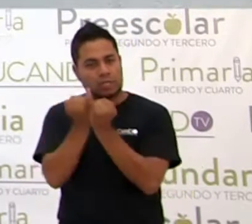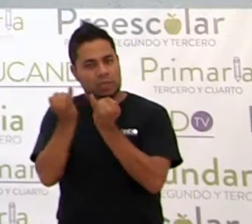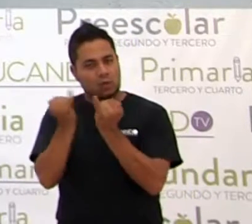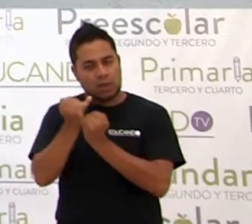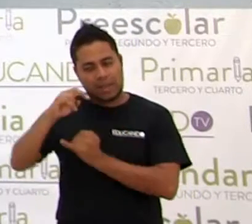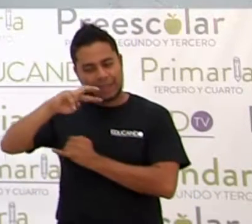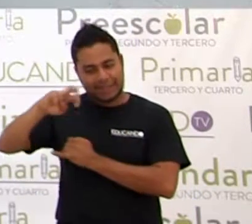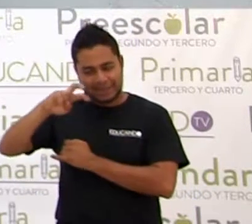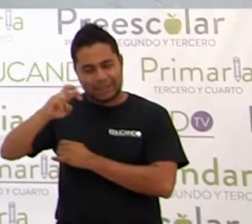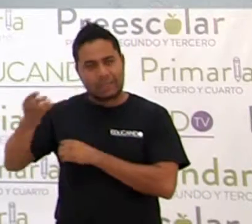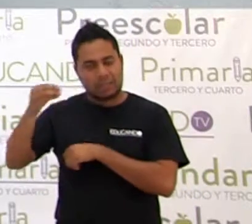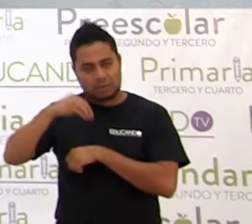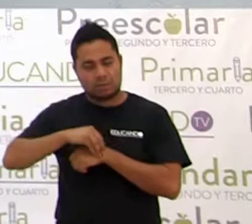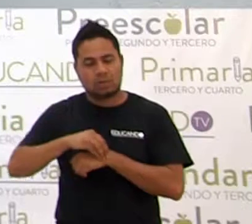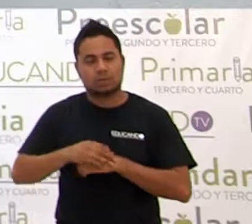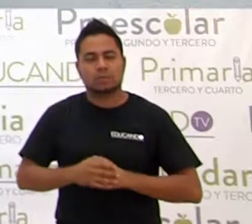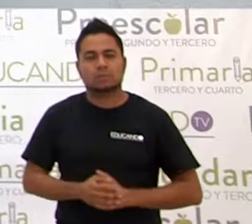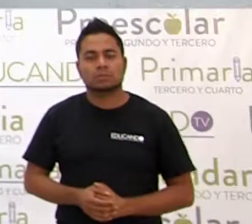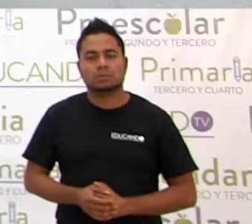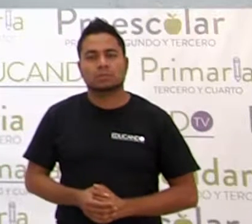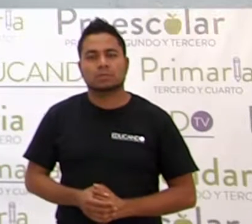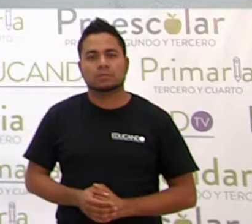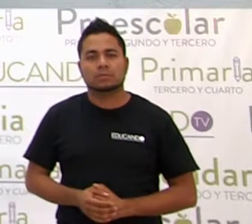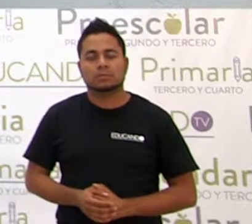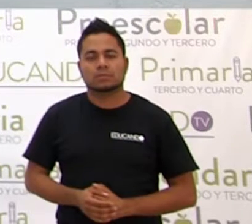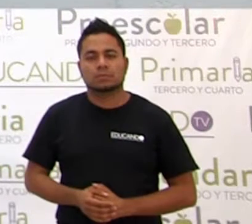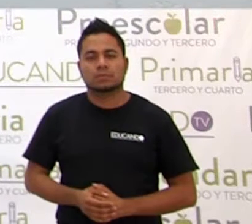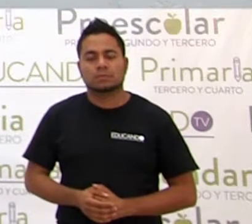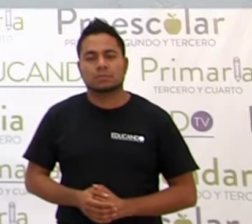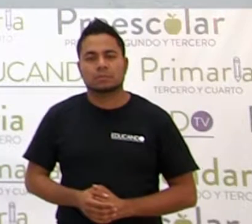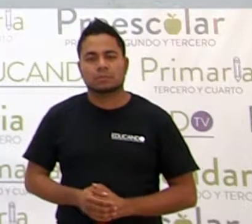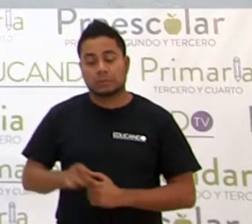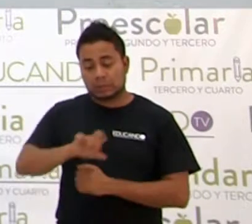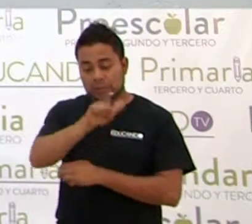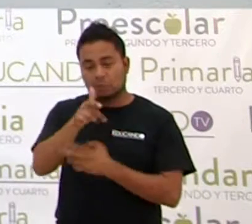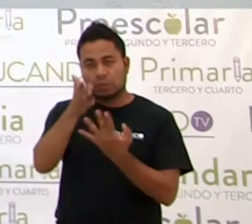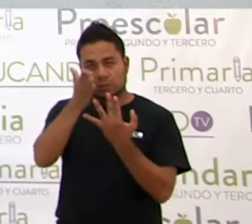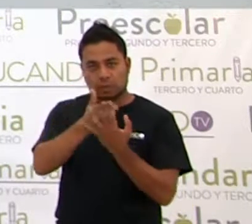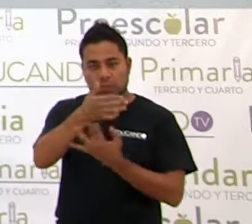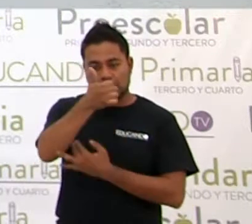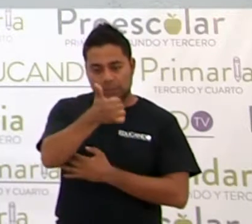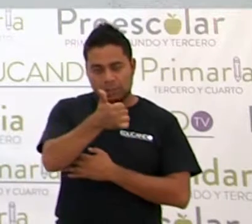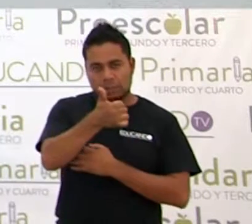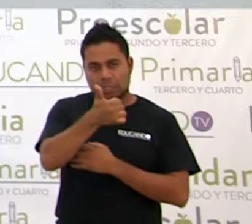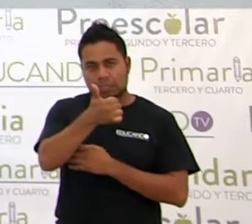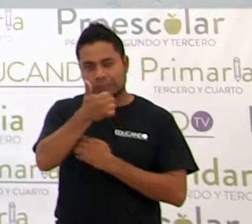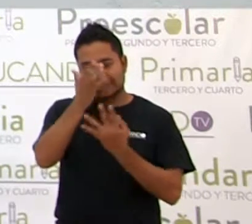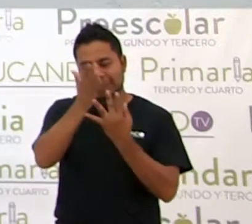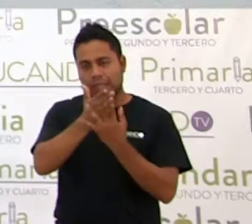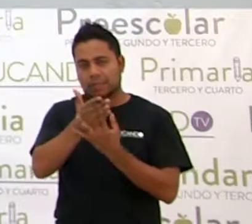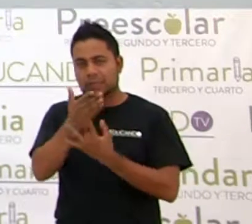igual, y dividimos 6 entre 2,